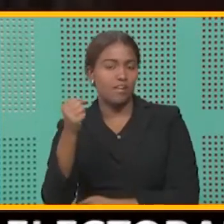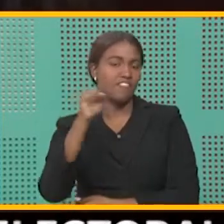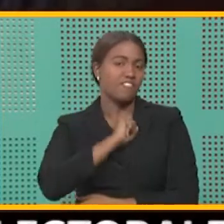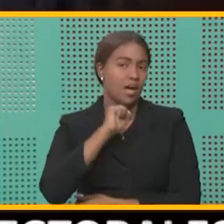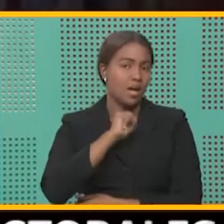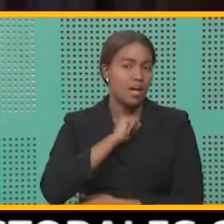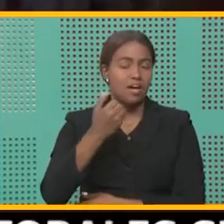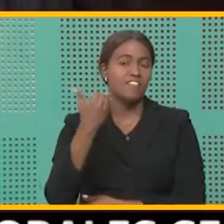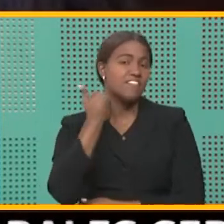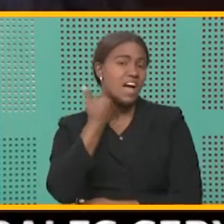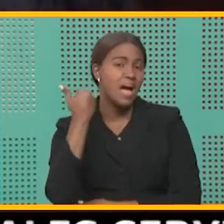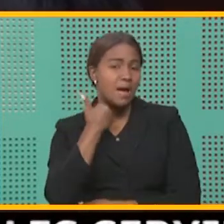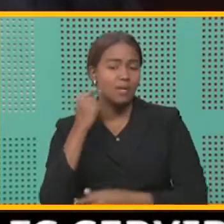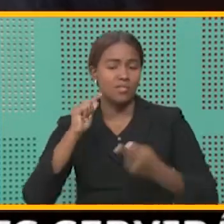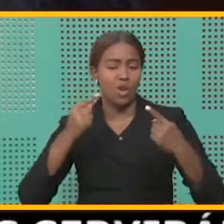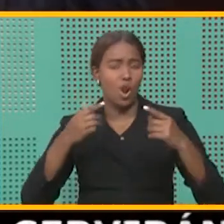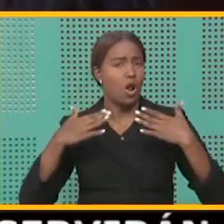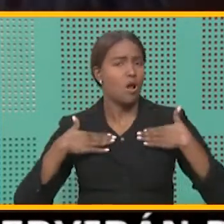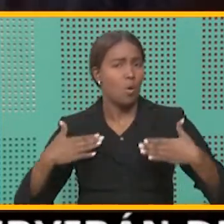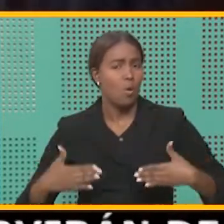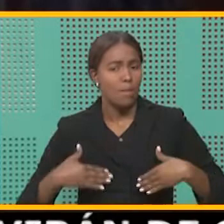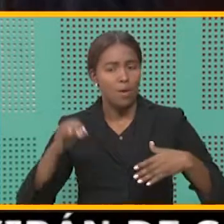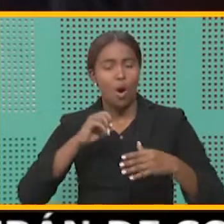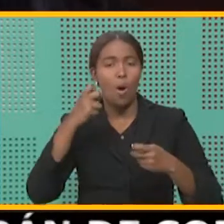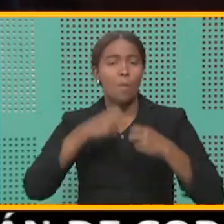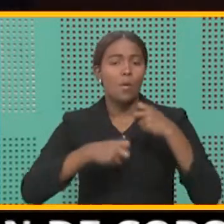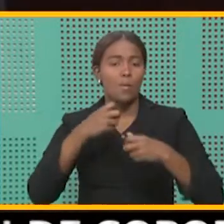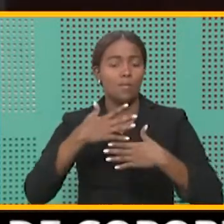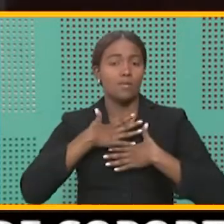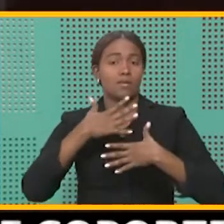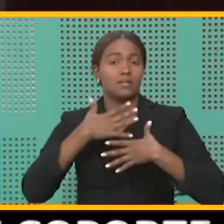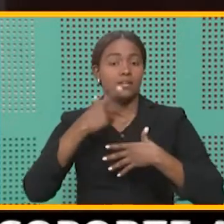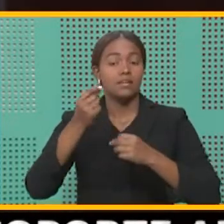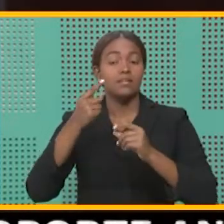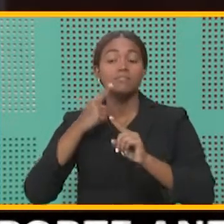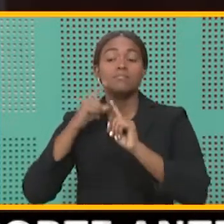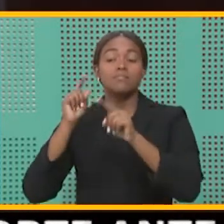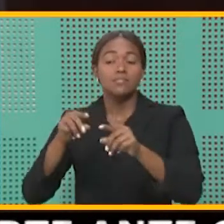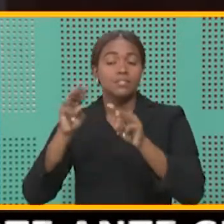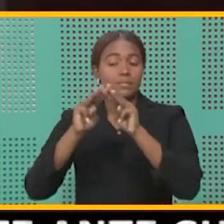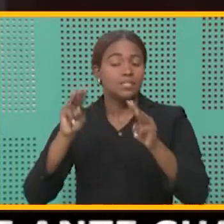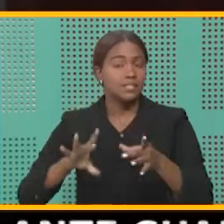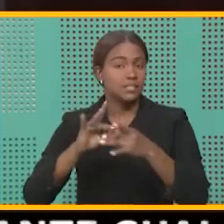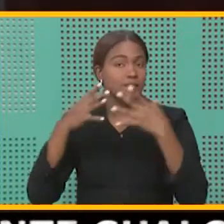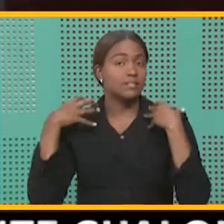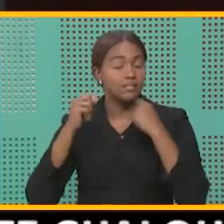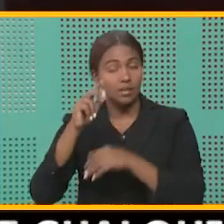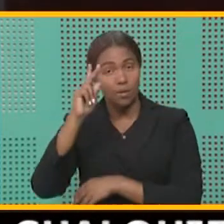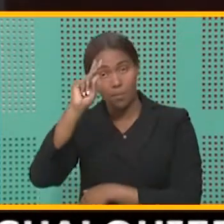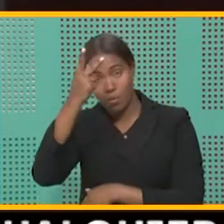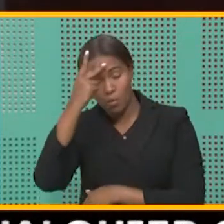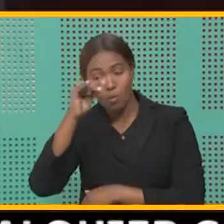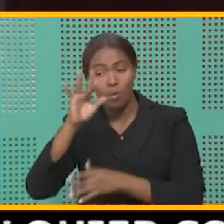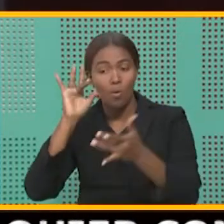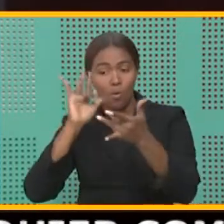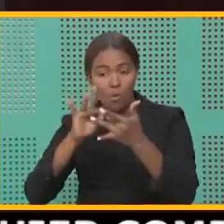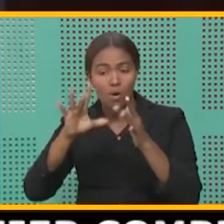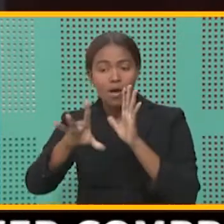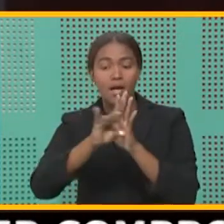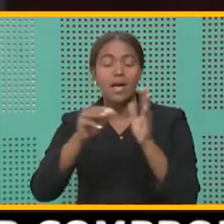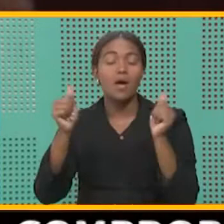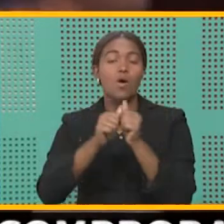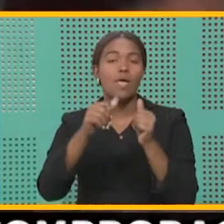o problemas respiratorios, inmediatamente se le notifica la alerta al Ministerio de Salud Pública y nos comunicamos con el ministro.